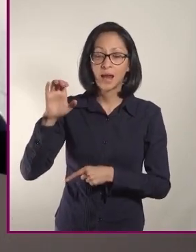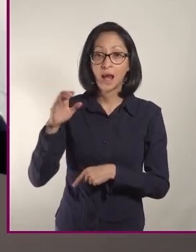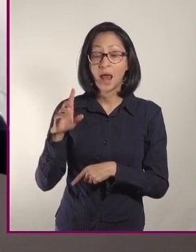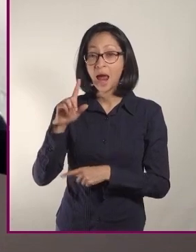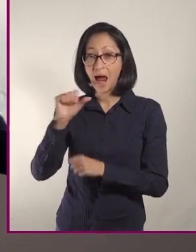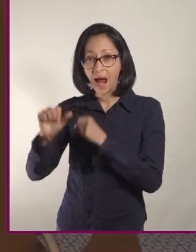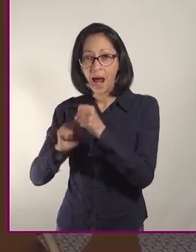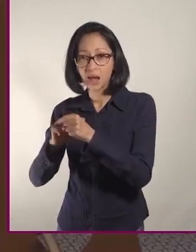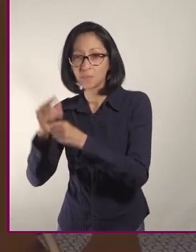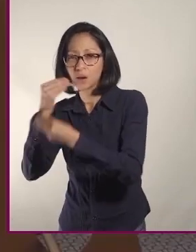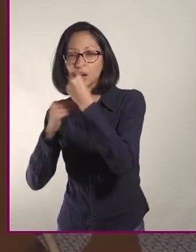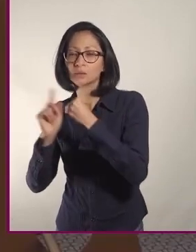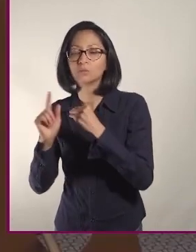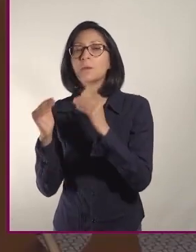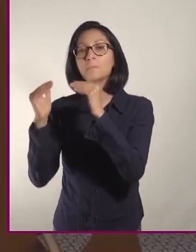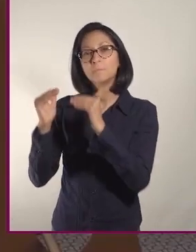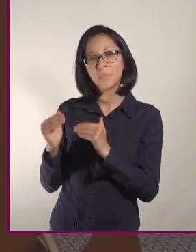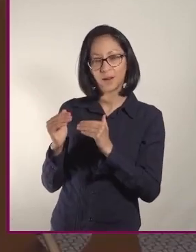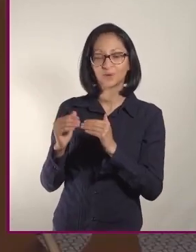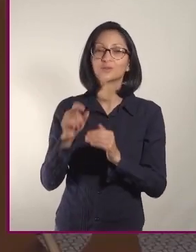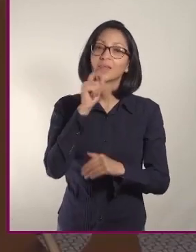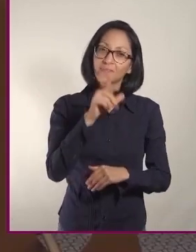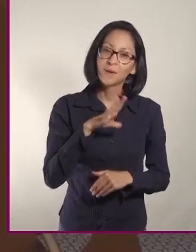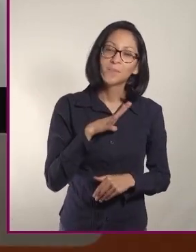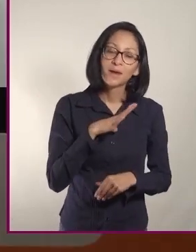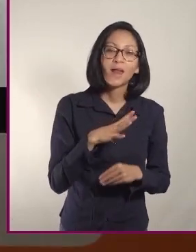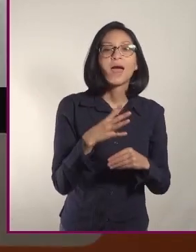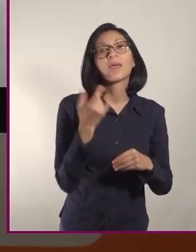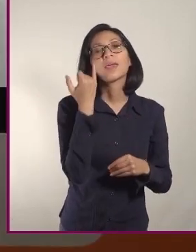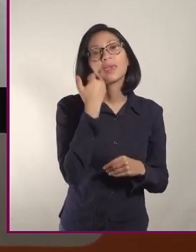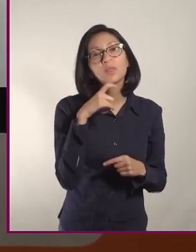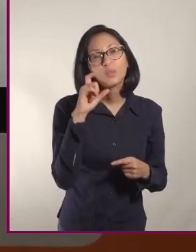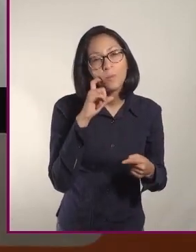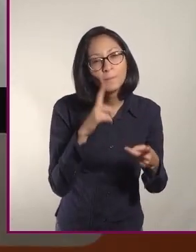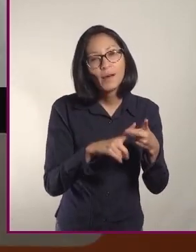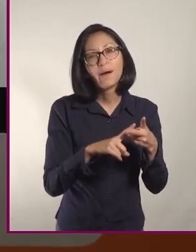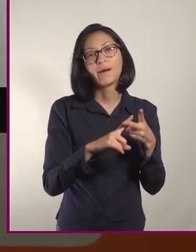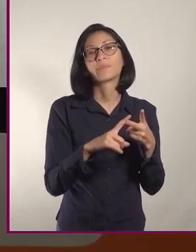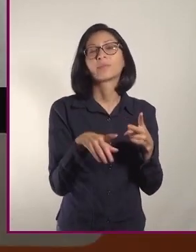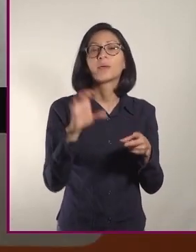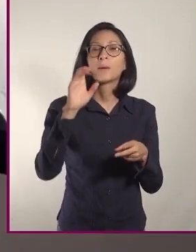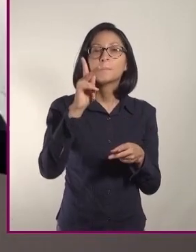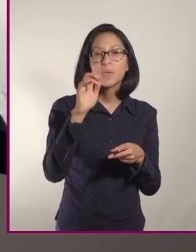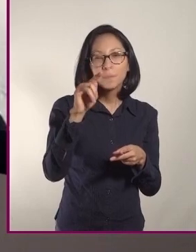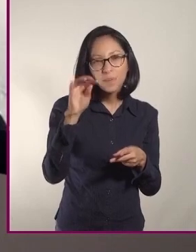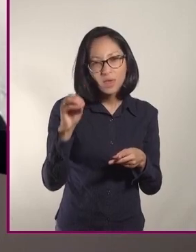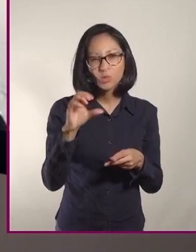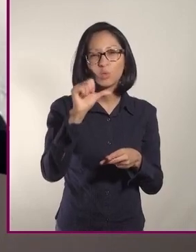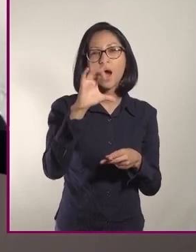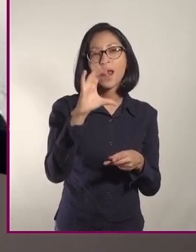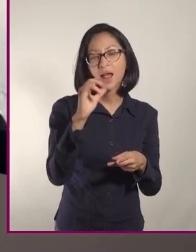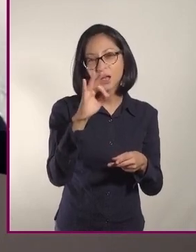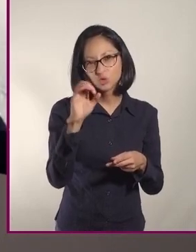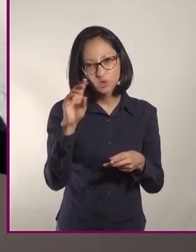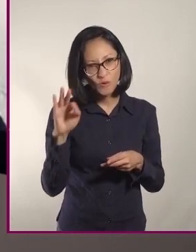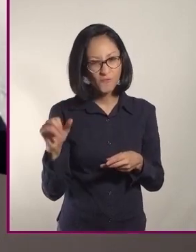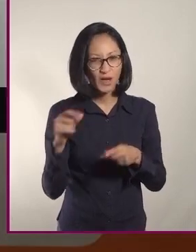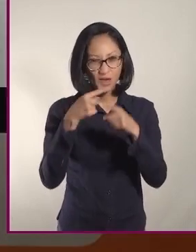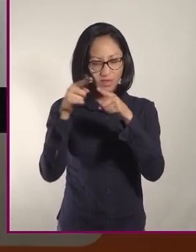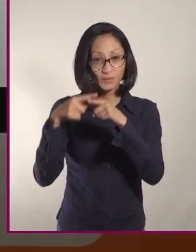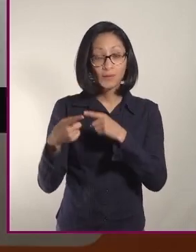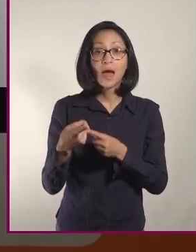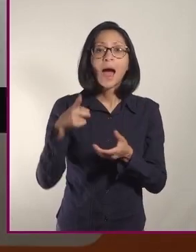Además de muchos vegetales frescos como serían jitomate, alcachofas, pimientos y un importante aporte de